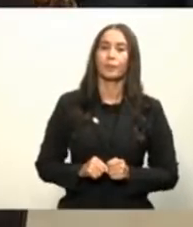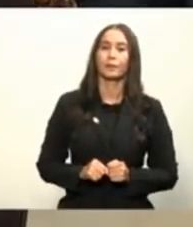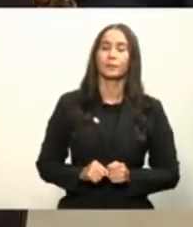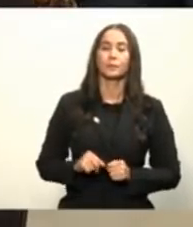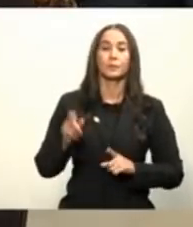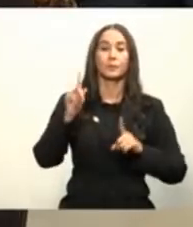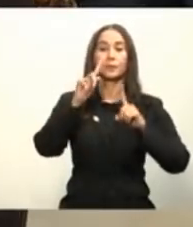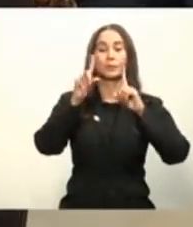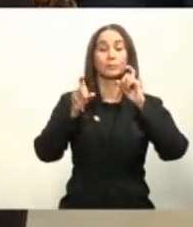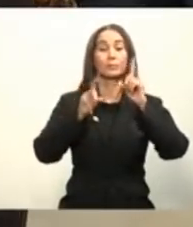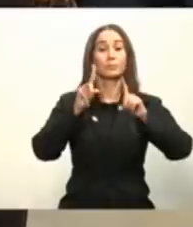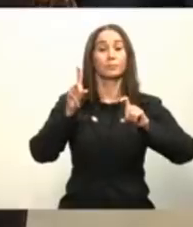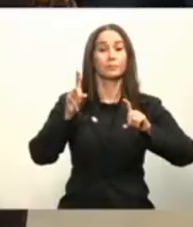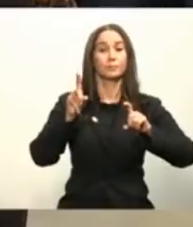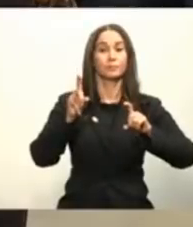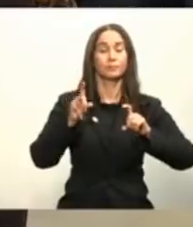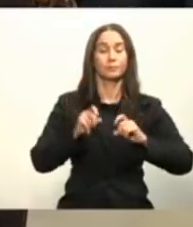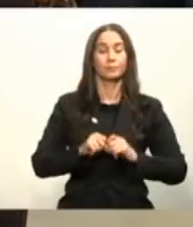encuestas